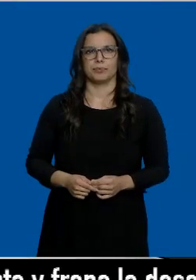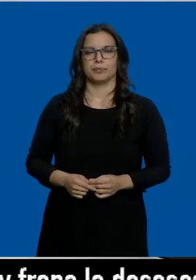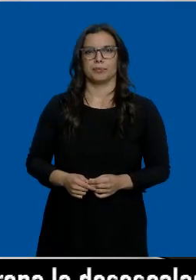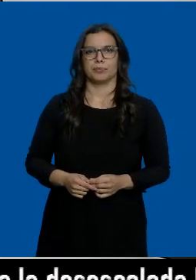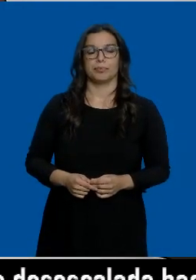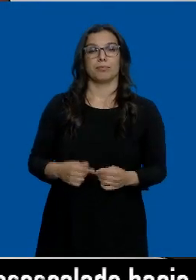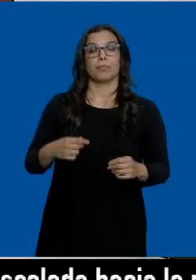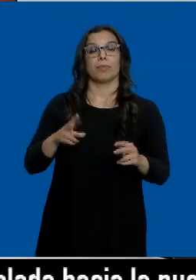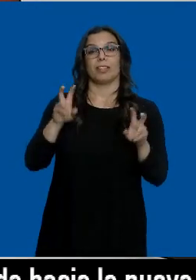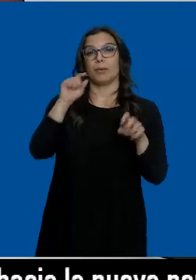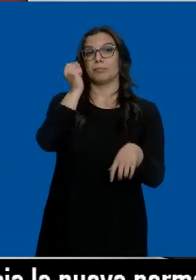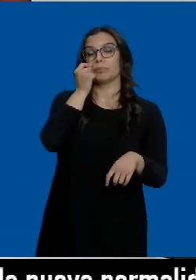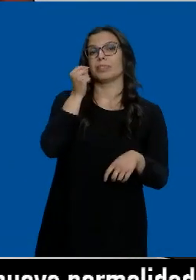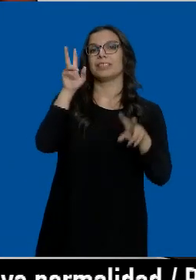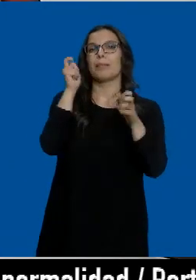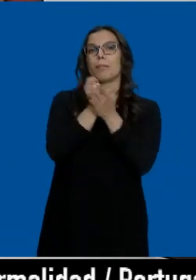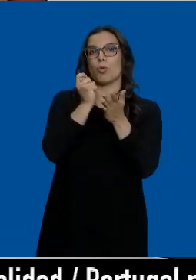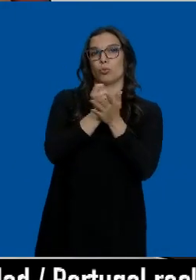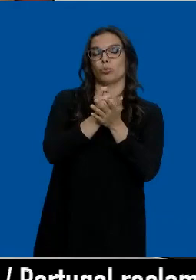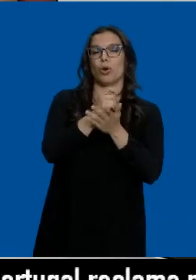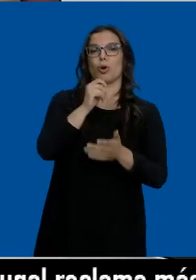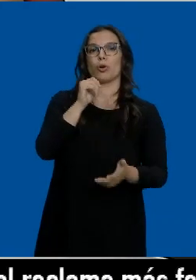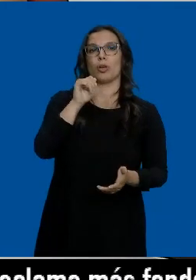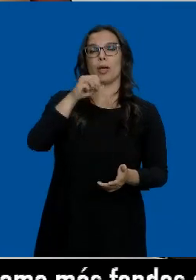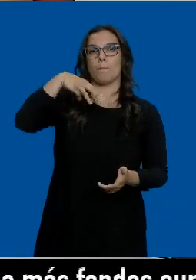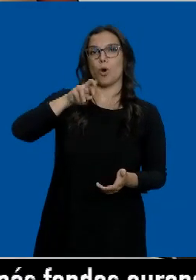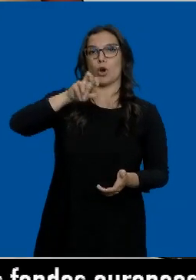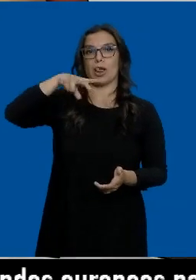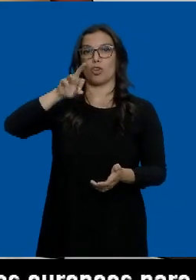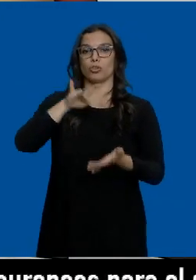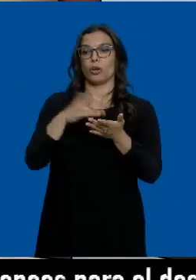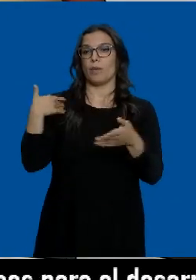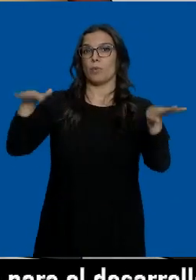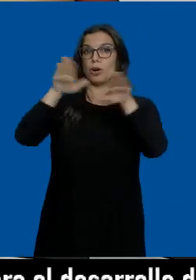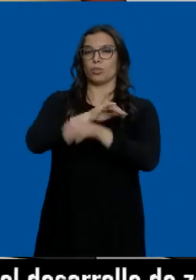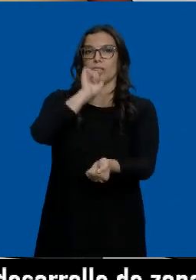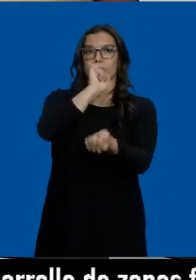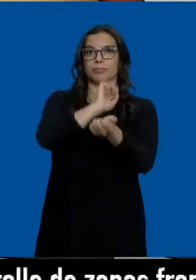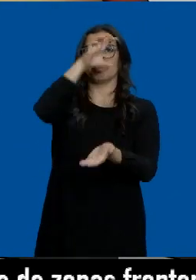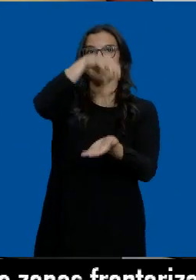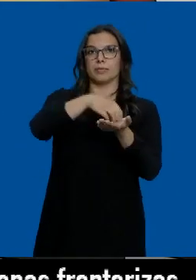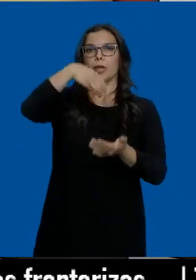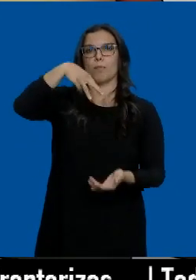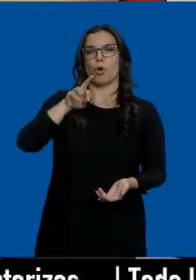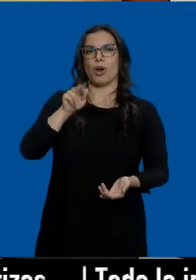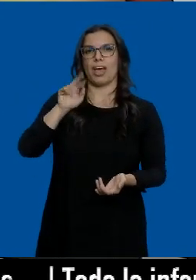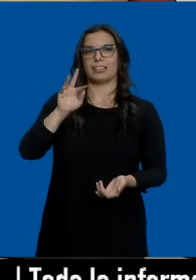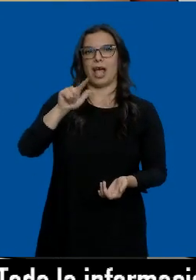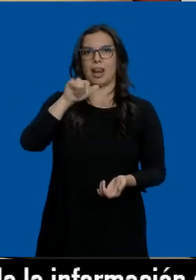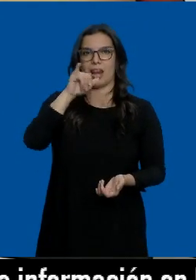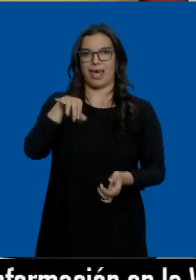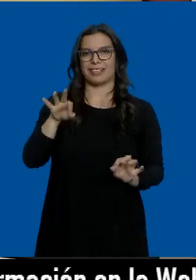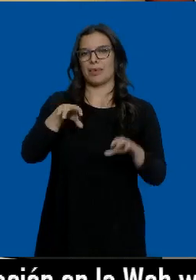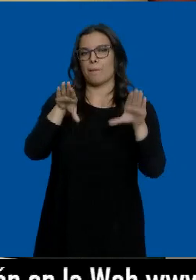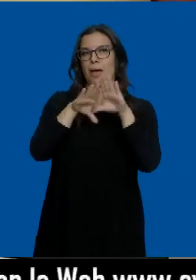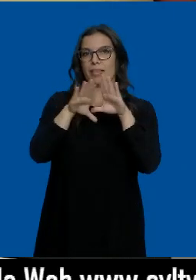Y hay novedades sobre el caso del productor José Luis Moreno, que ha pasado la noche detenido en la comisaría de Moratalaz, en Madrid, después